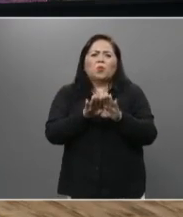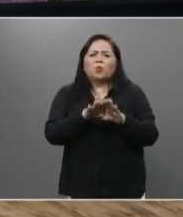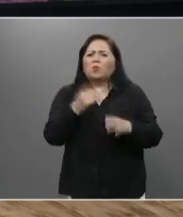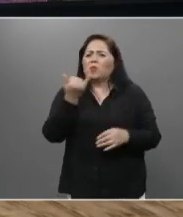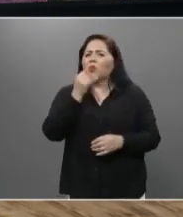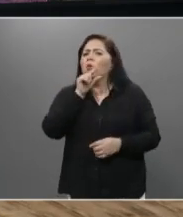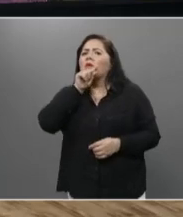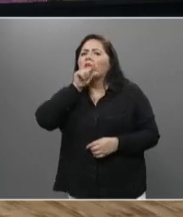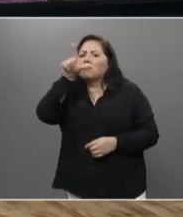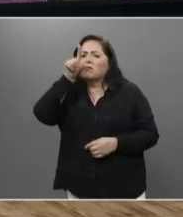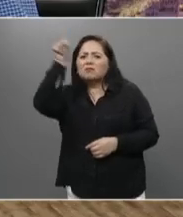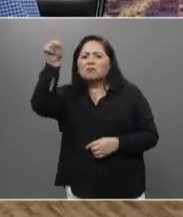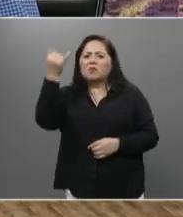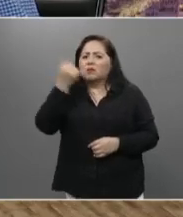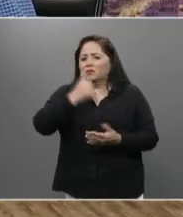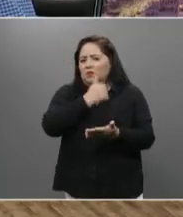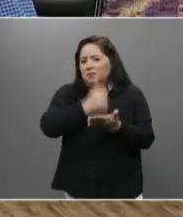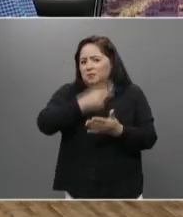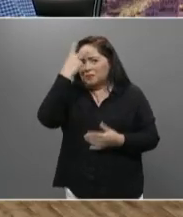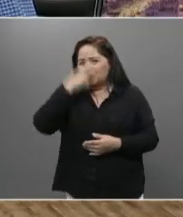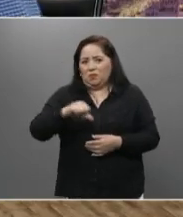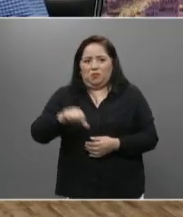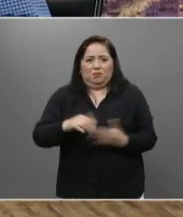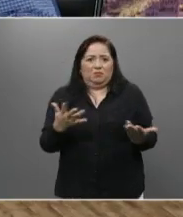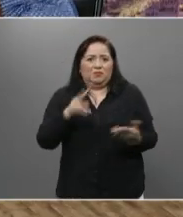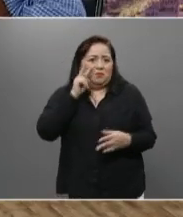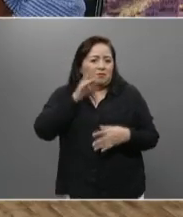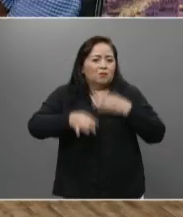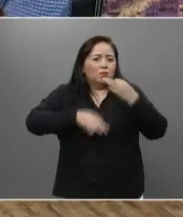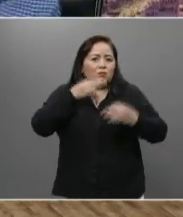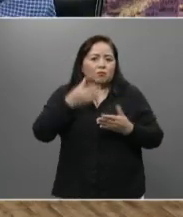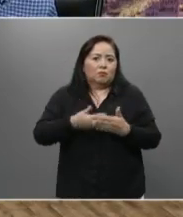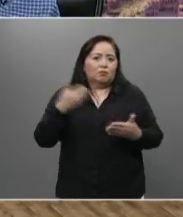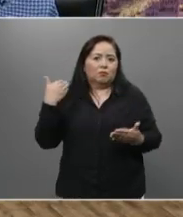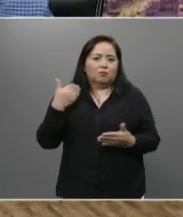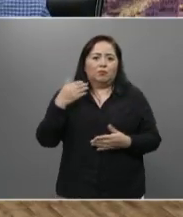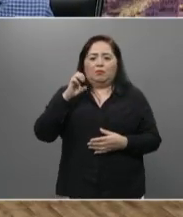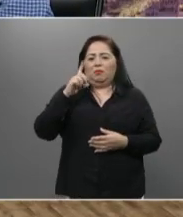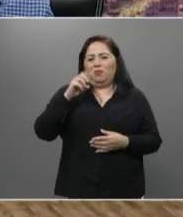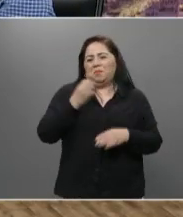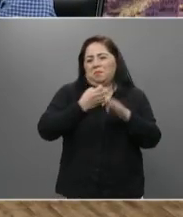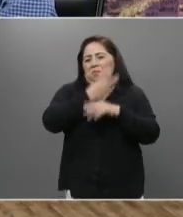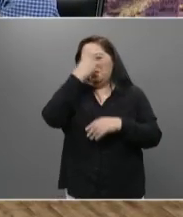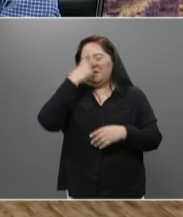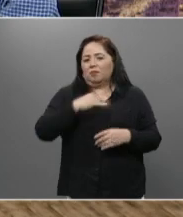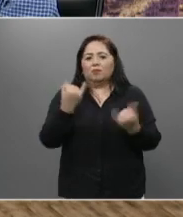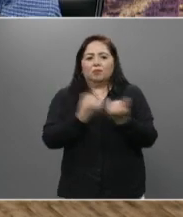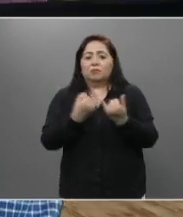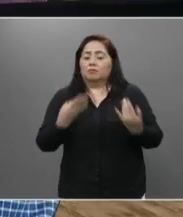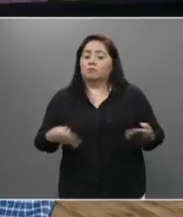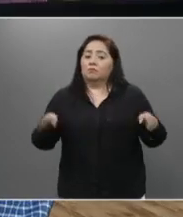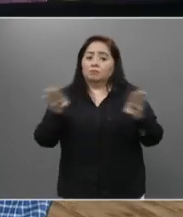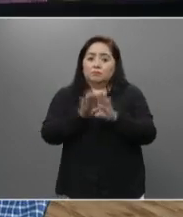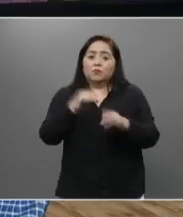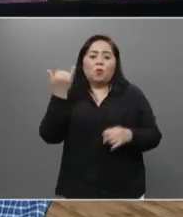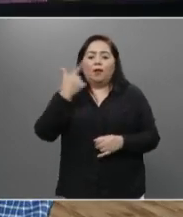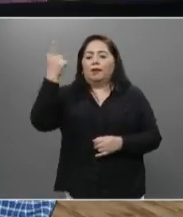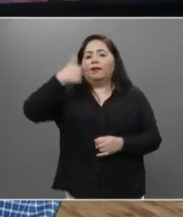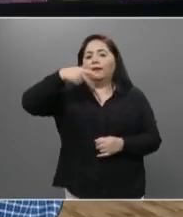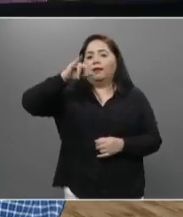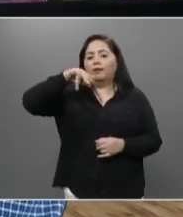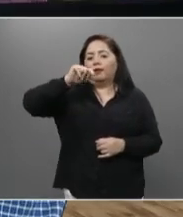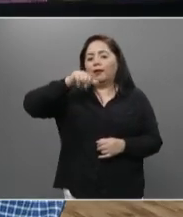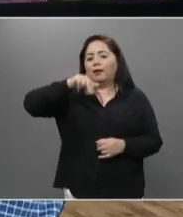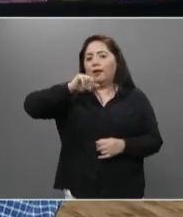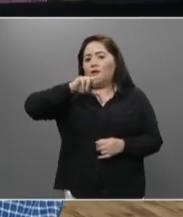Jalisco, como en la Ciudad de México, como ahora se acaba de anunciar en el Edomex, se cierran... ¿Y Quintana Roo? Y en Quintana Roo